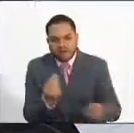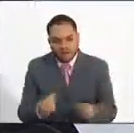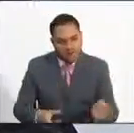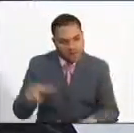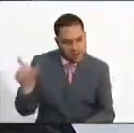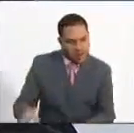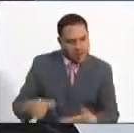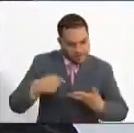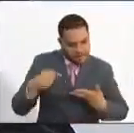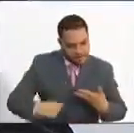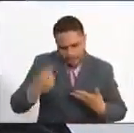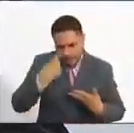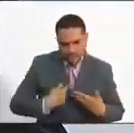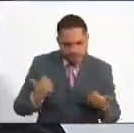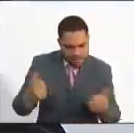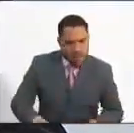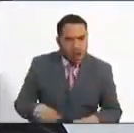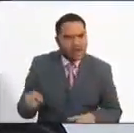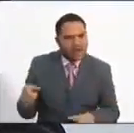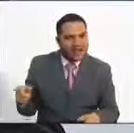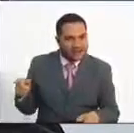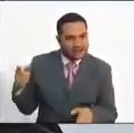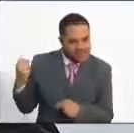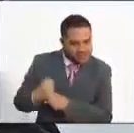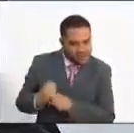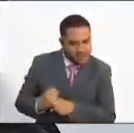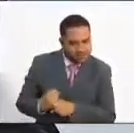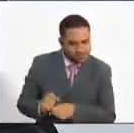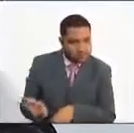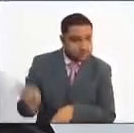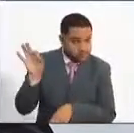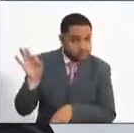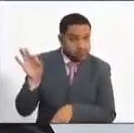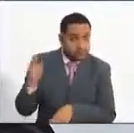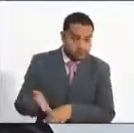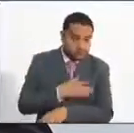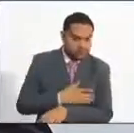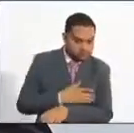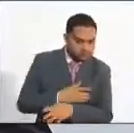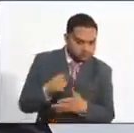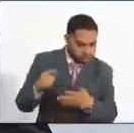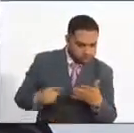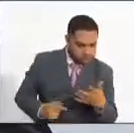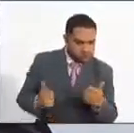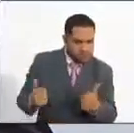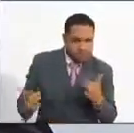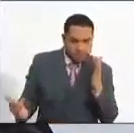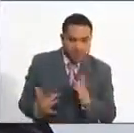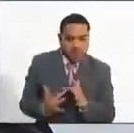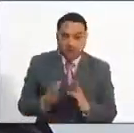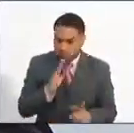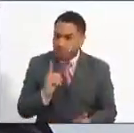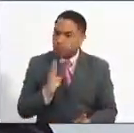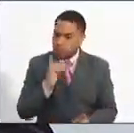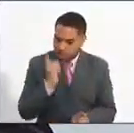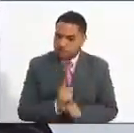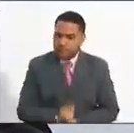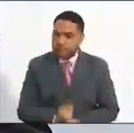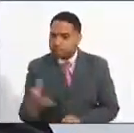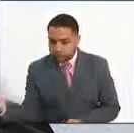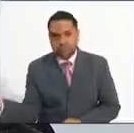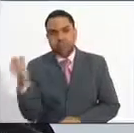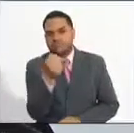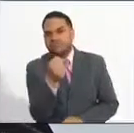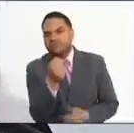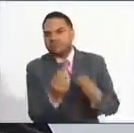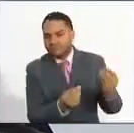se cumple con los requisitos mínimos del empleo. Y las que cumplan con esos requisitos son citados para que presenten las